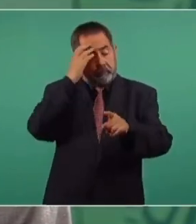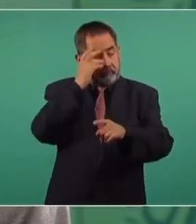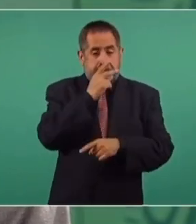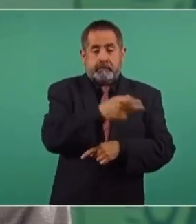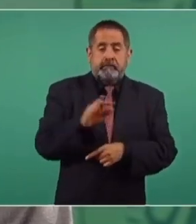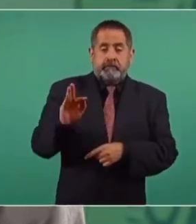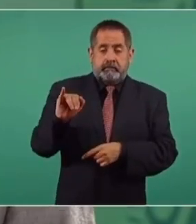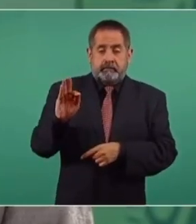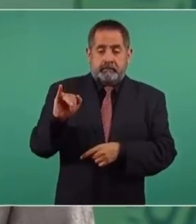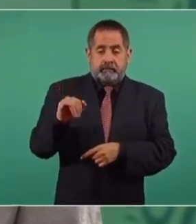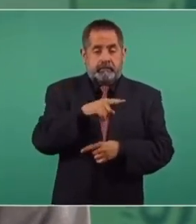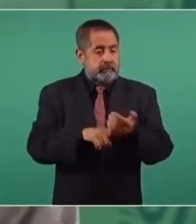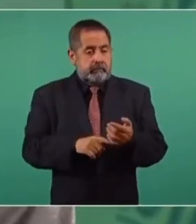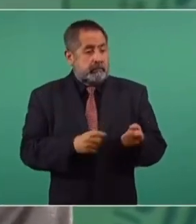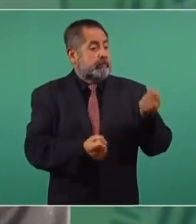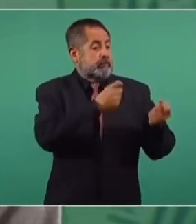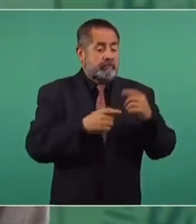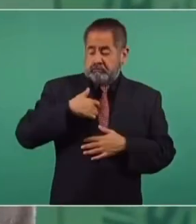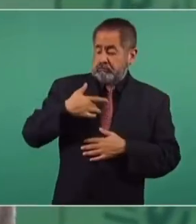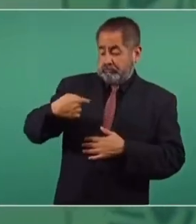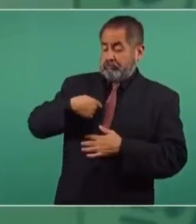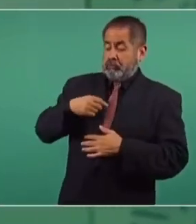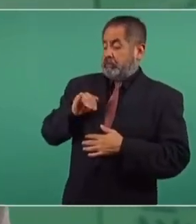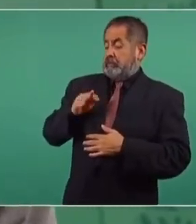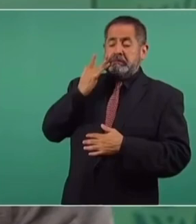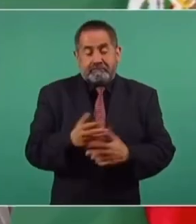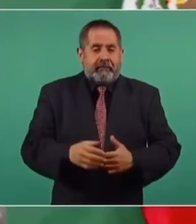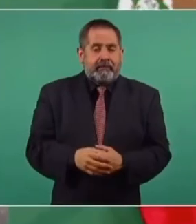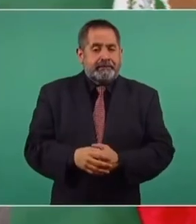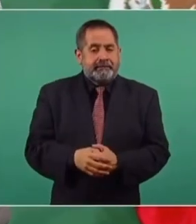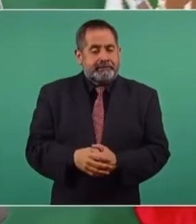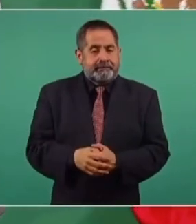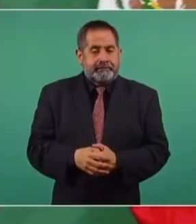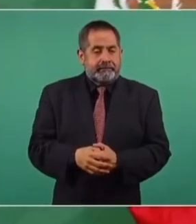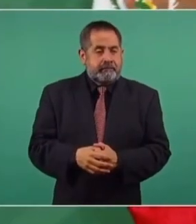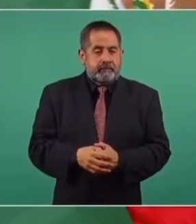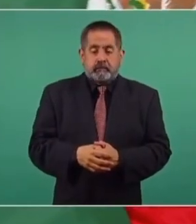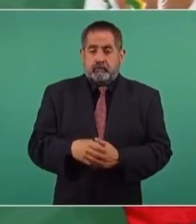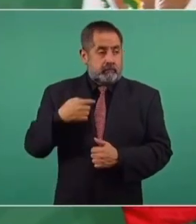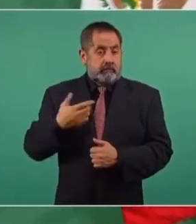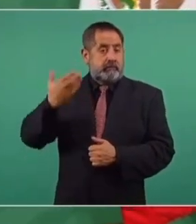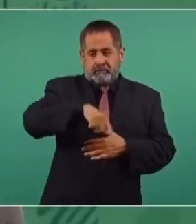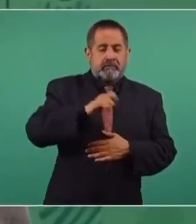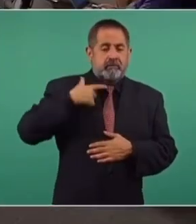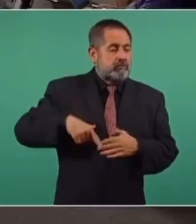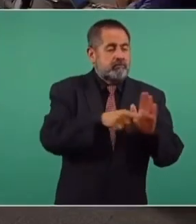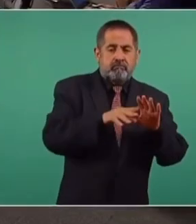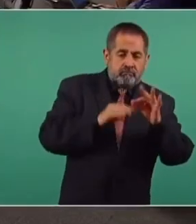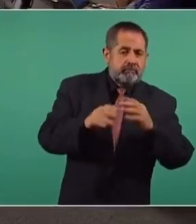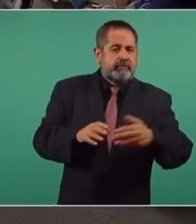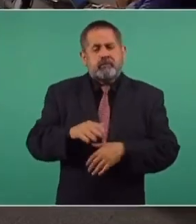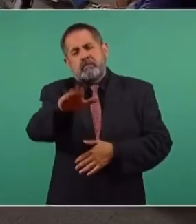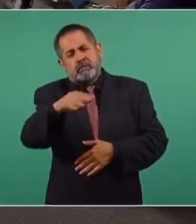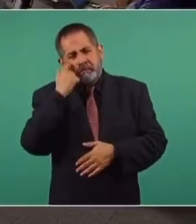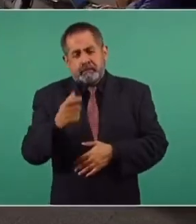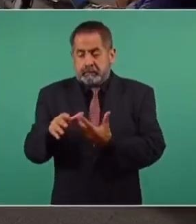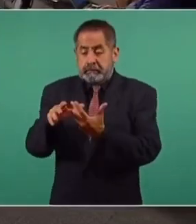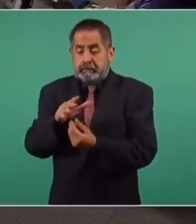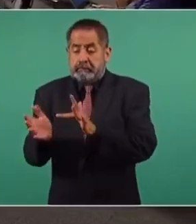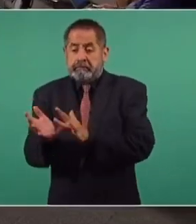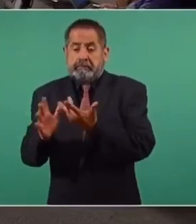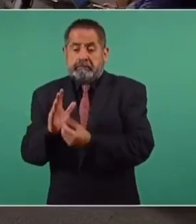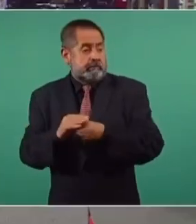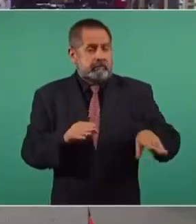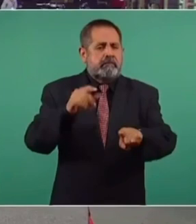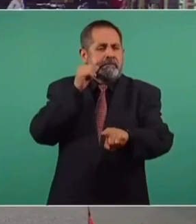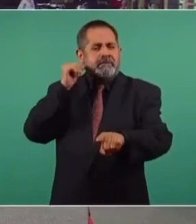aclarar que hay algunos que se sienten fifí, no lo son, se quieren colar. No somos iguales. ¿Entonces usted considera que sí hubo filtraciones porque decía la jefa de